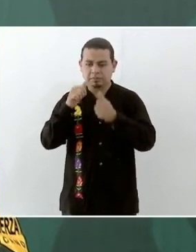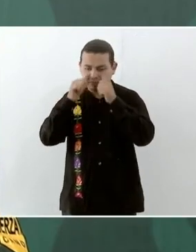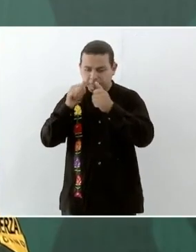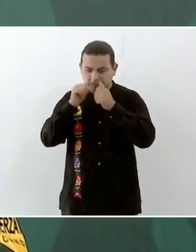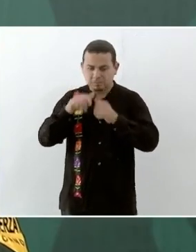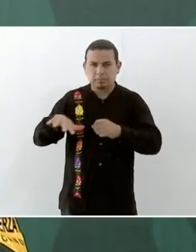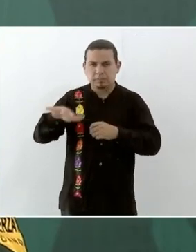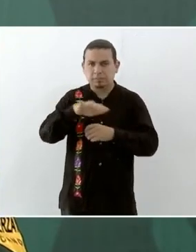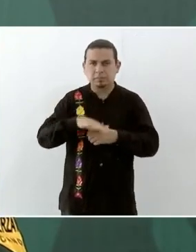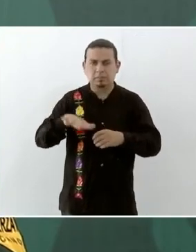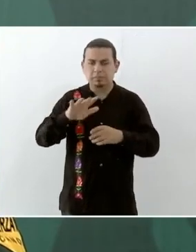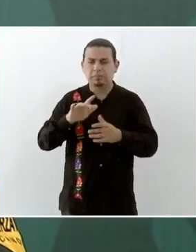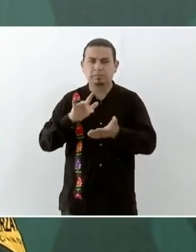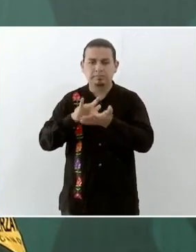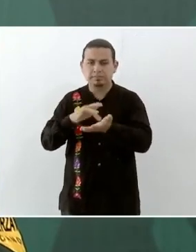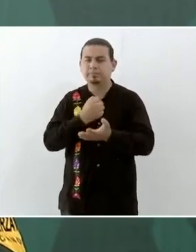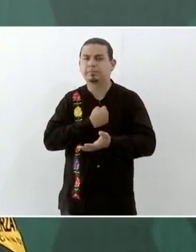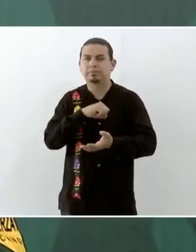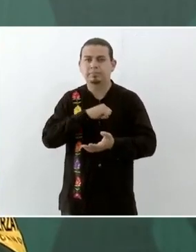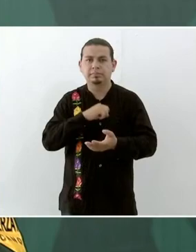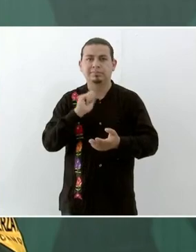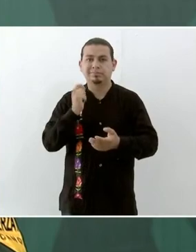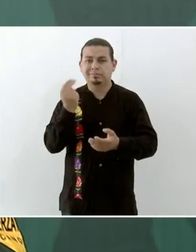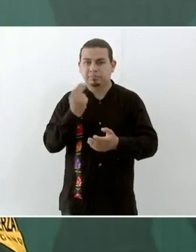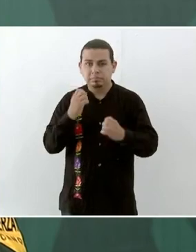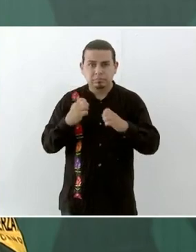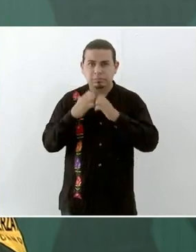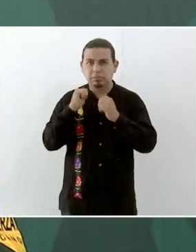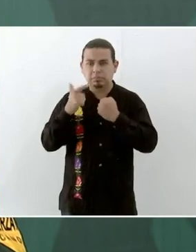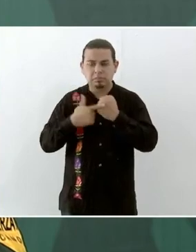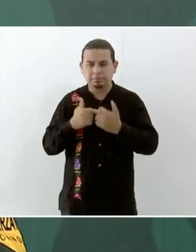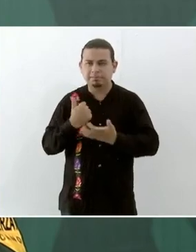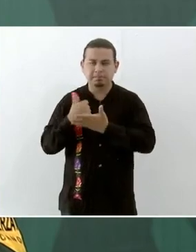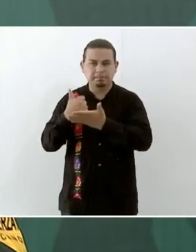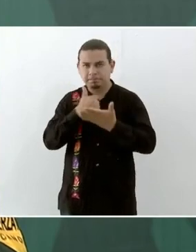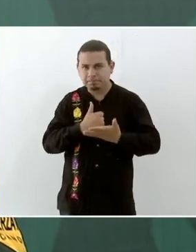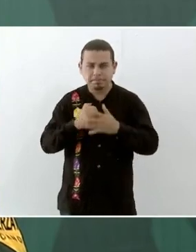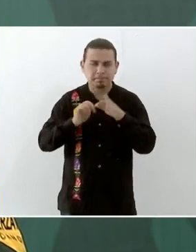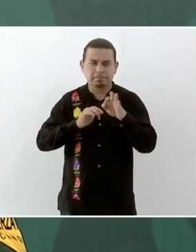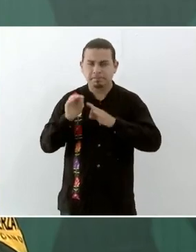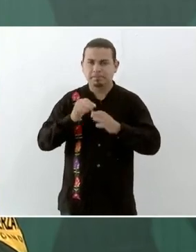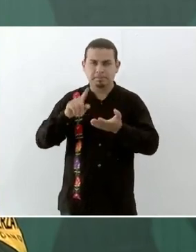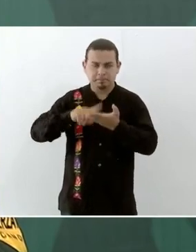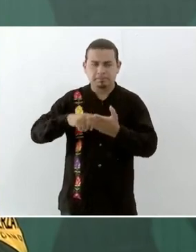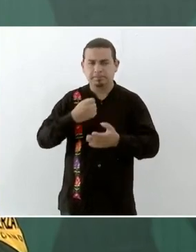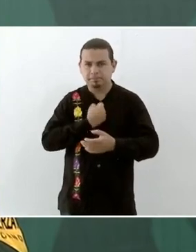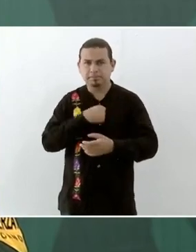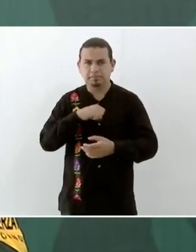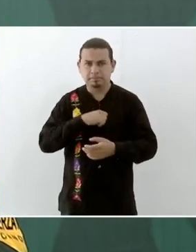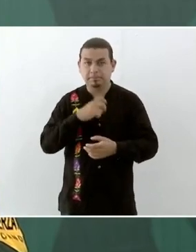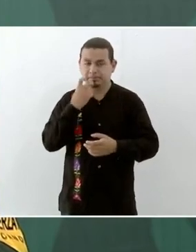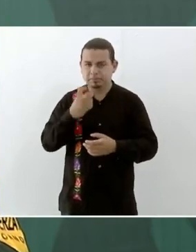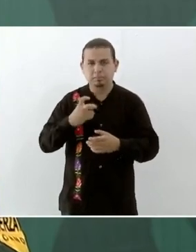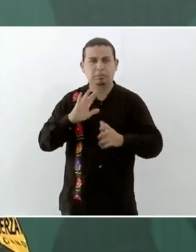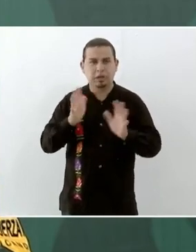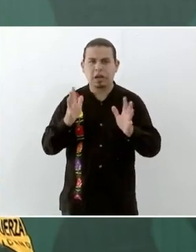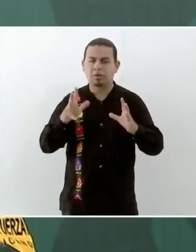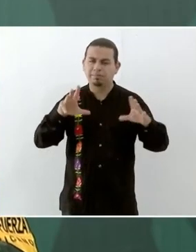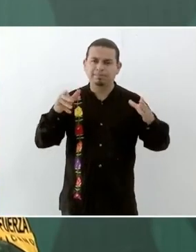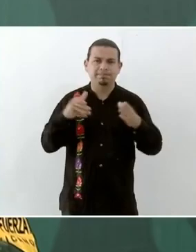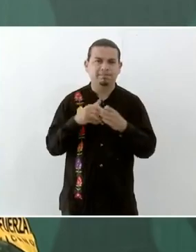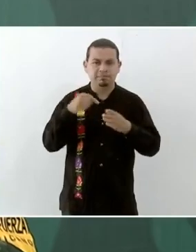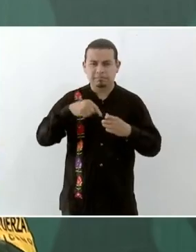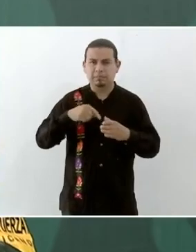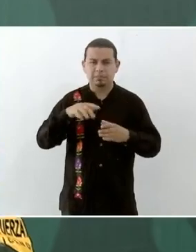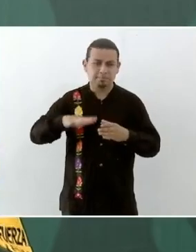consultas médicas que se han generado ahí en los refugios, además de todo el apoyo que se está dando